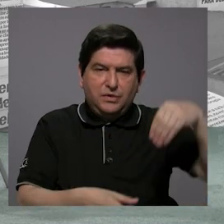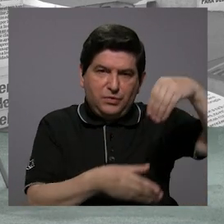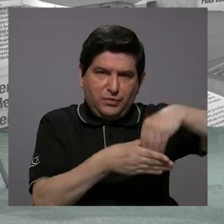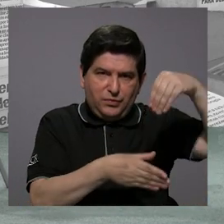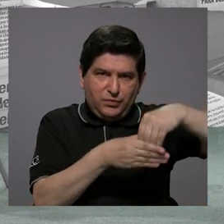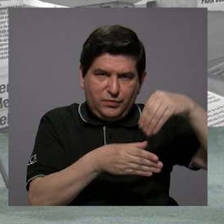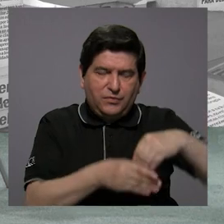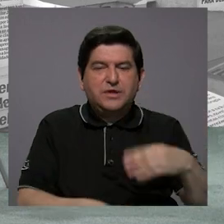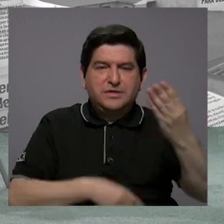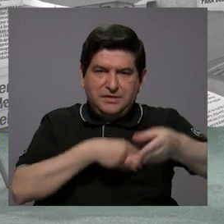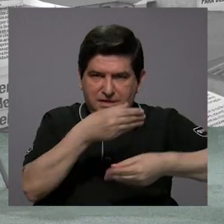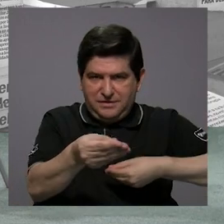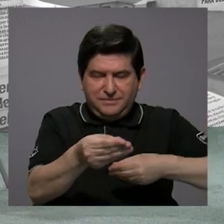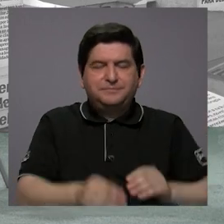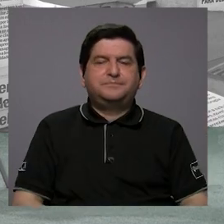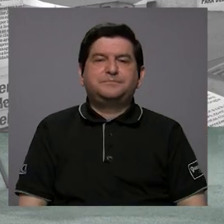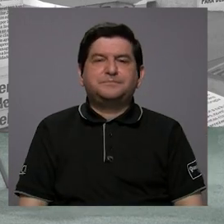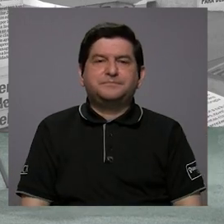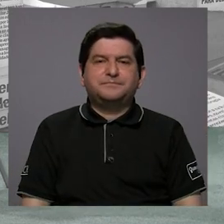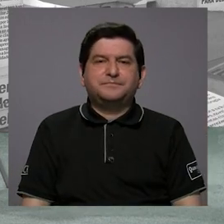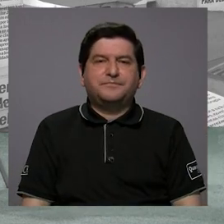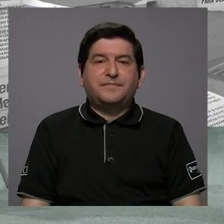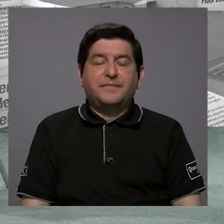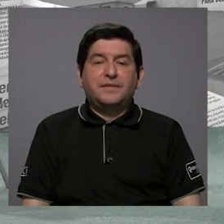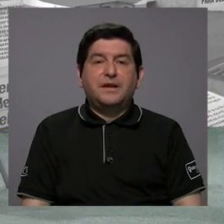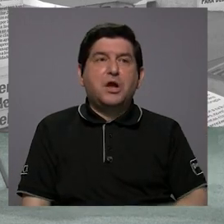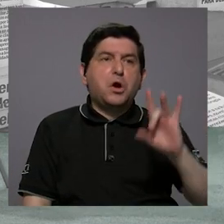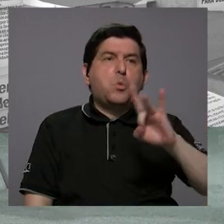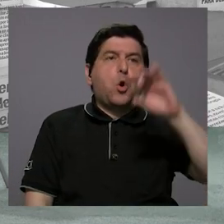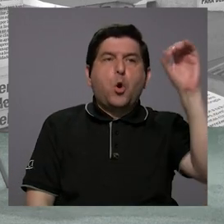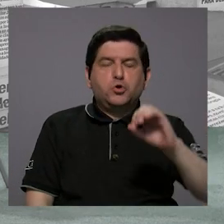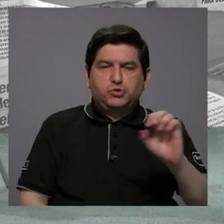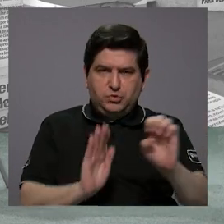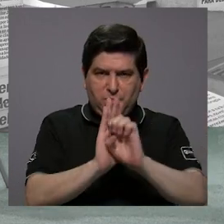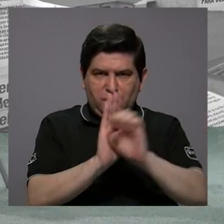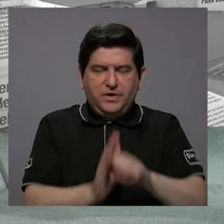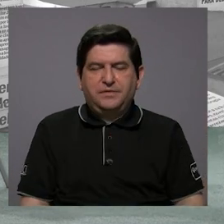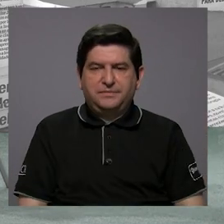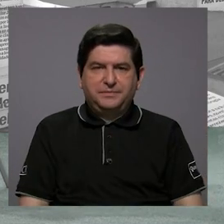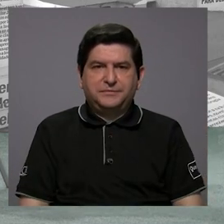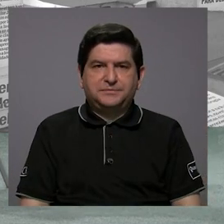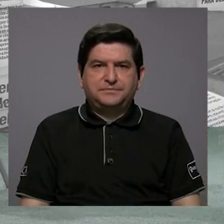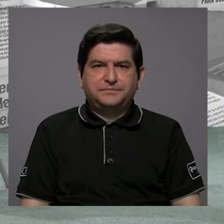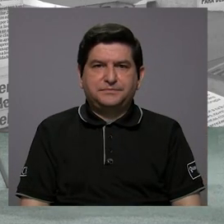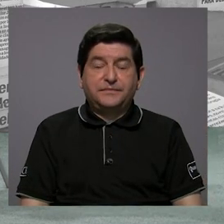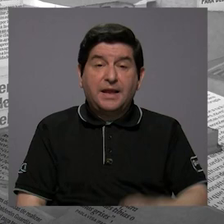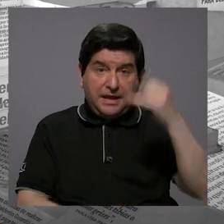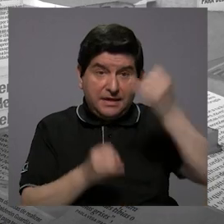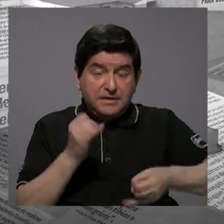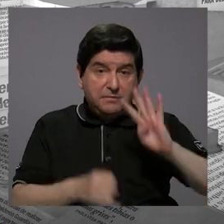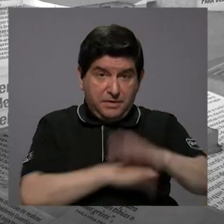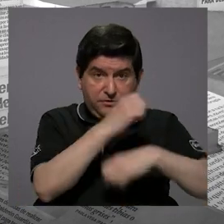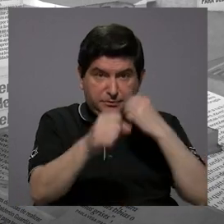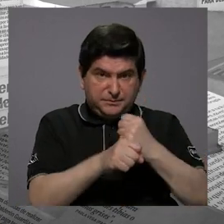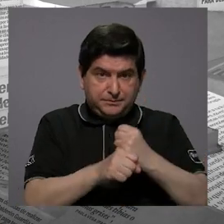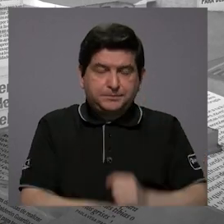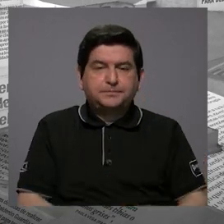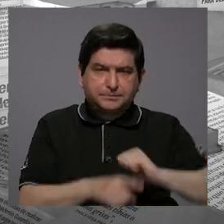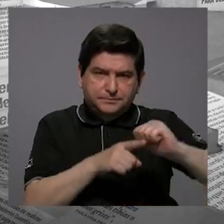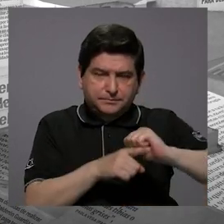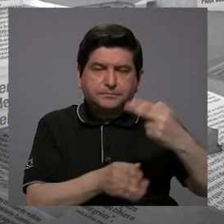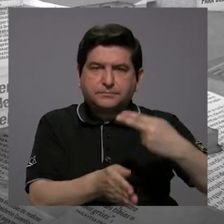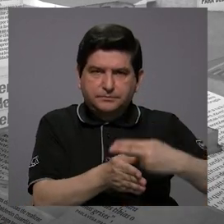guardarlo en un fondo de retribución, se llama así, fondo de retribución, qué sé yo, un 8%, ahí va quedando guardado. Entonces termina sus cuatro años de